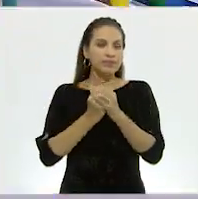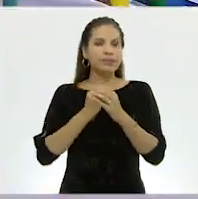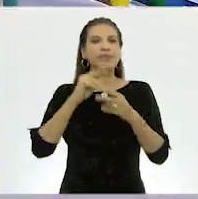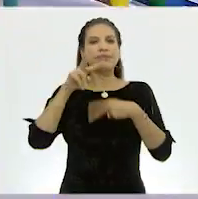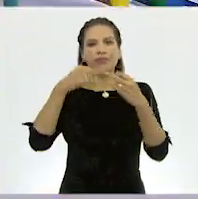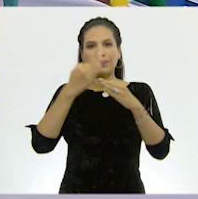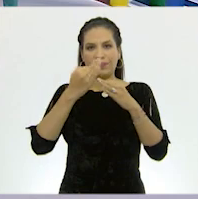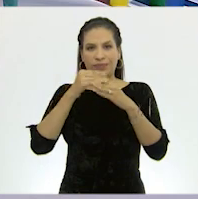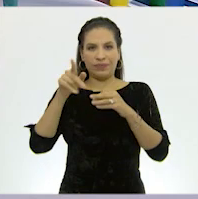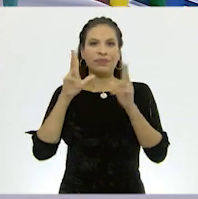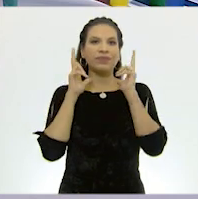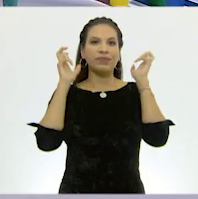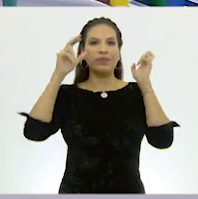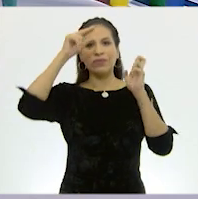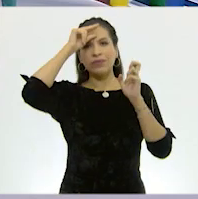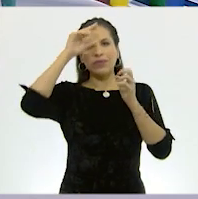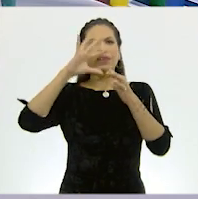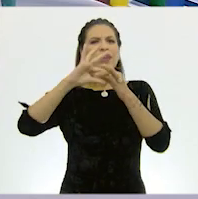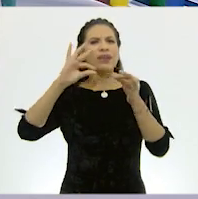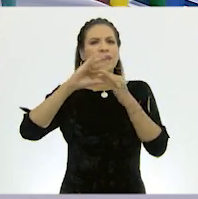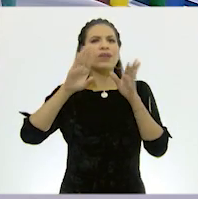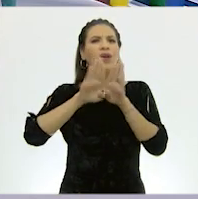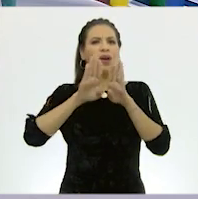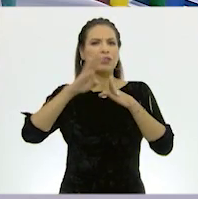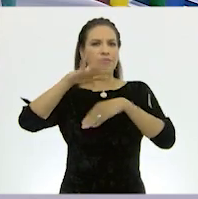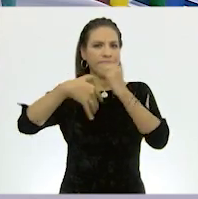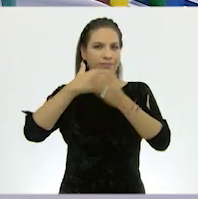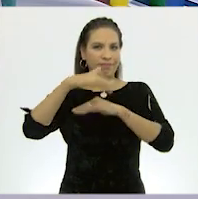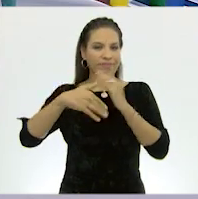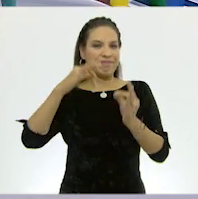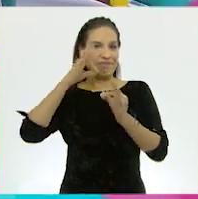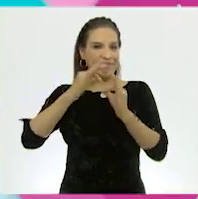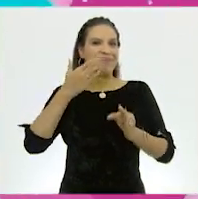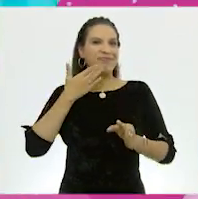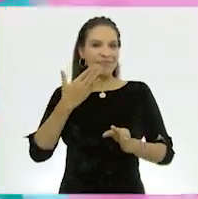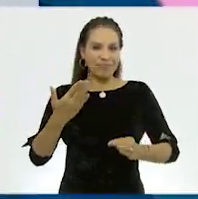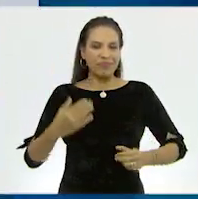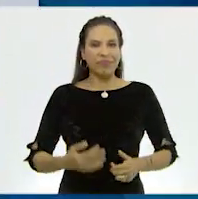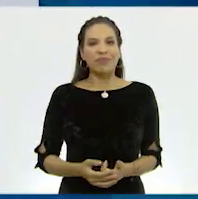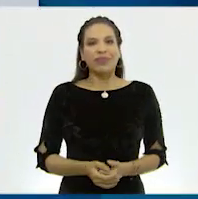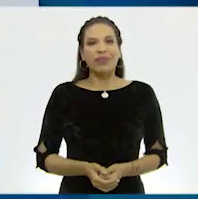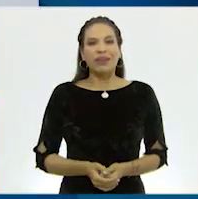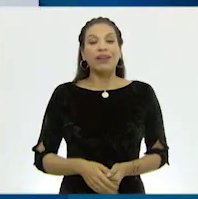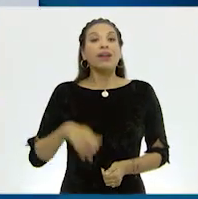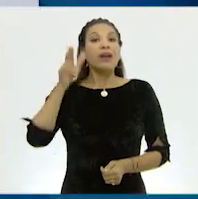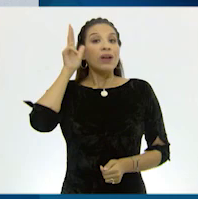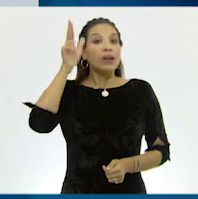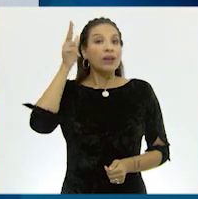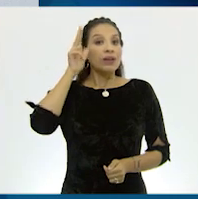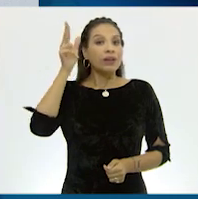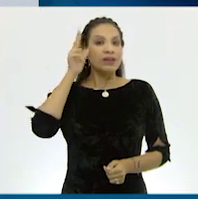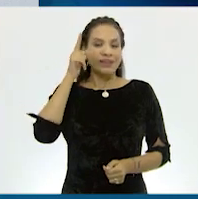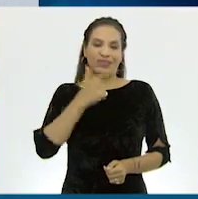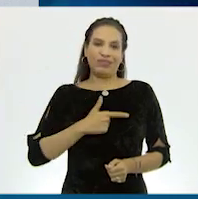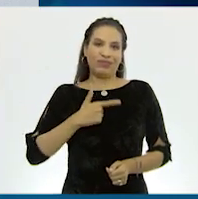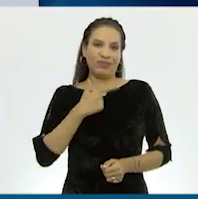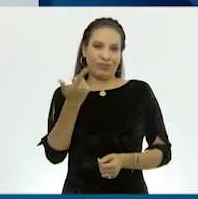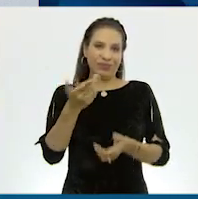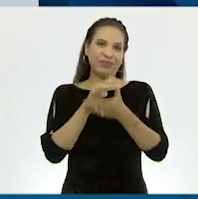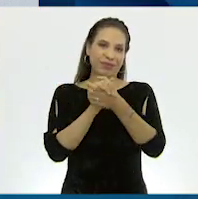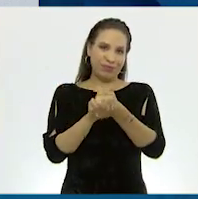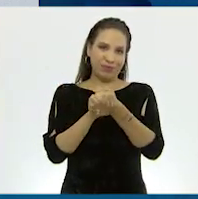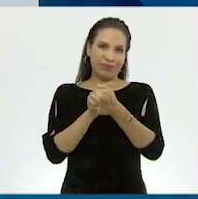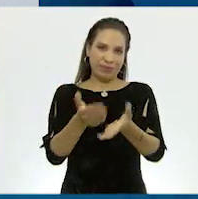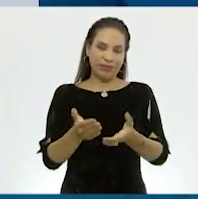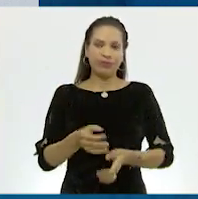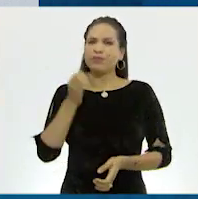vámonos corriendo con ajo listo para que nos enseñe cómo lavarnos las manos correctamente. ¡Hola! ¡Qué gusto saludarlos!